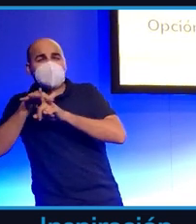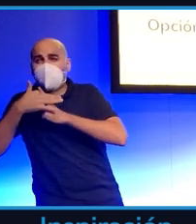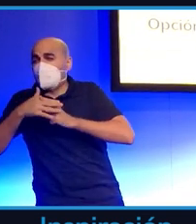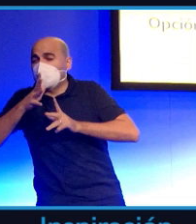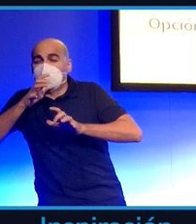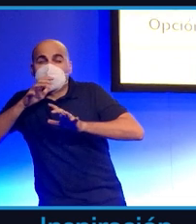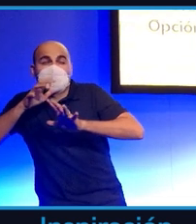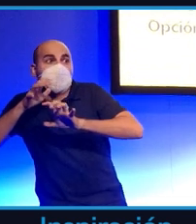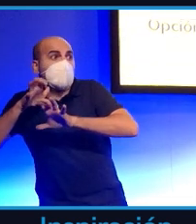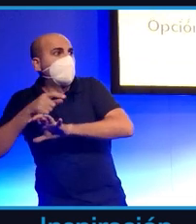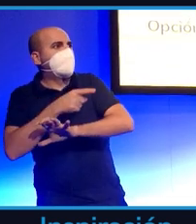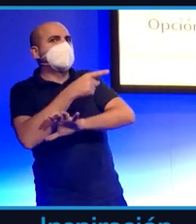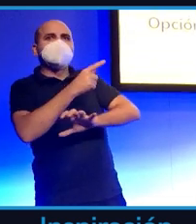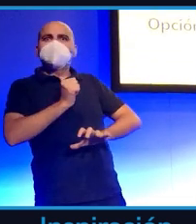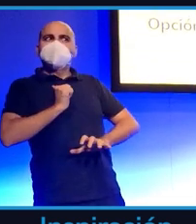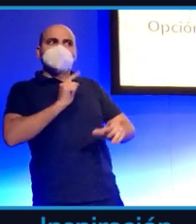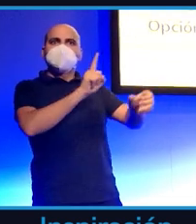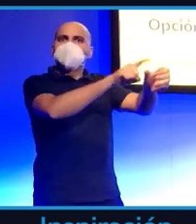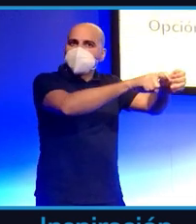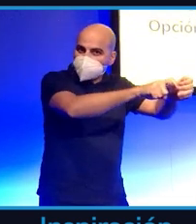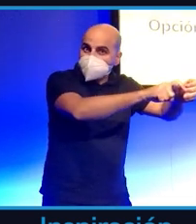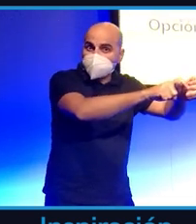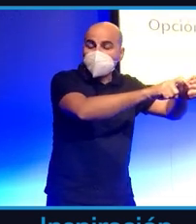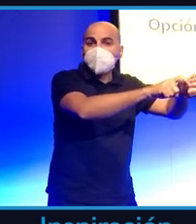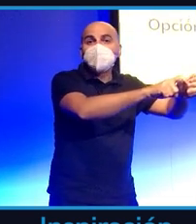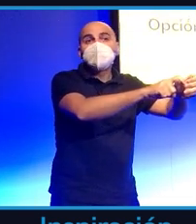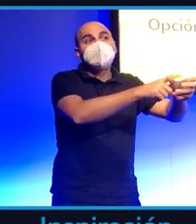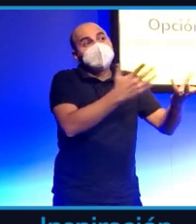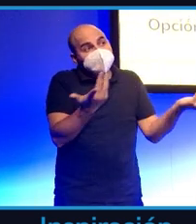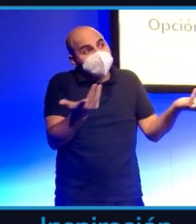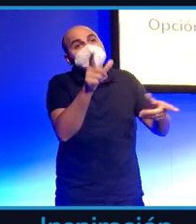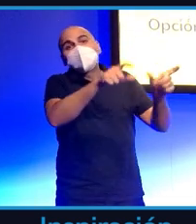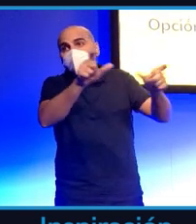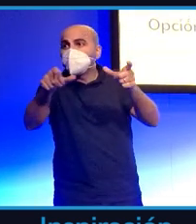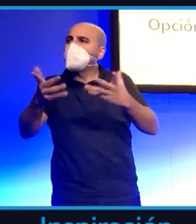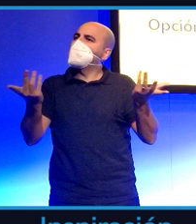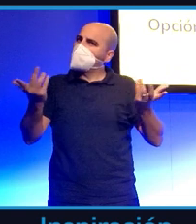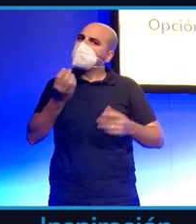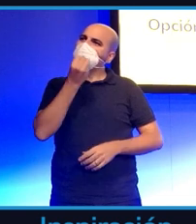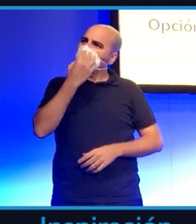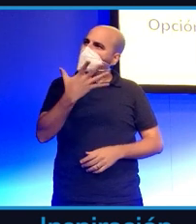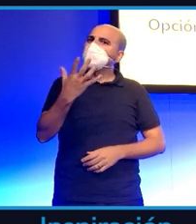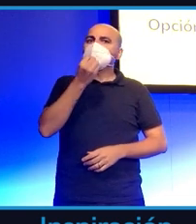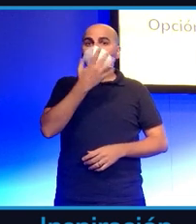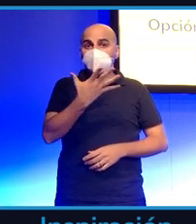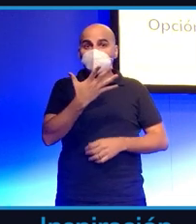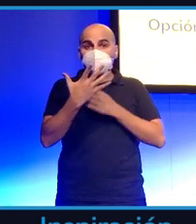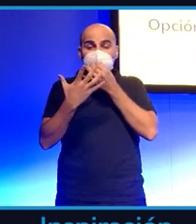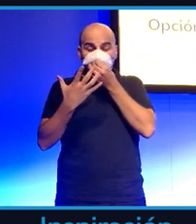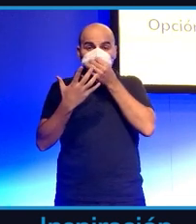yo creo que se acepta de muy buen grado. Además, incluso desde periodistas ya